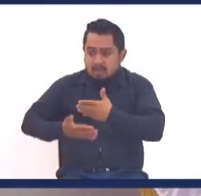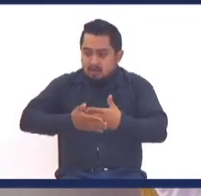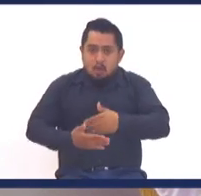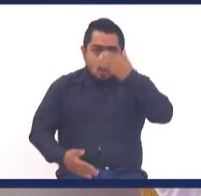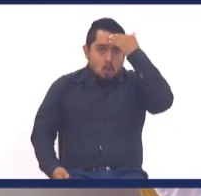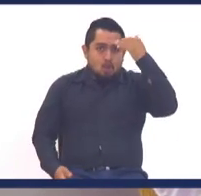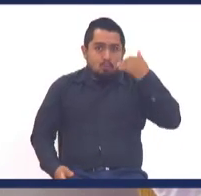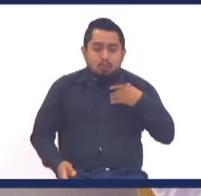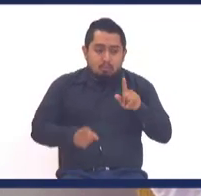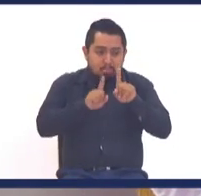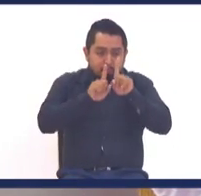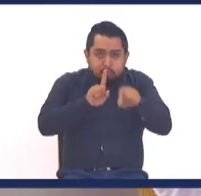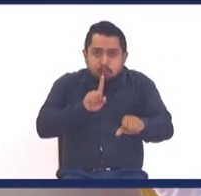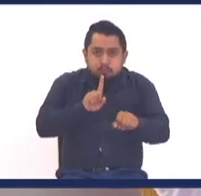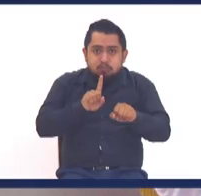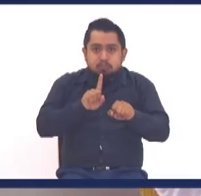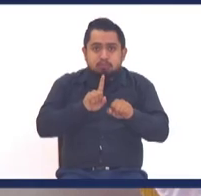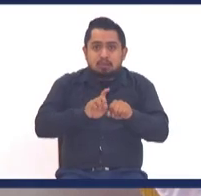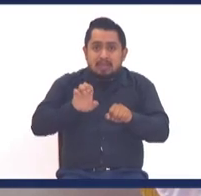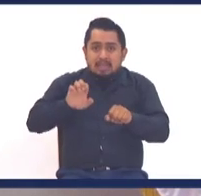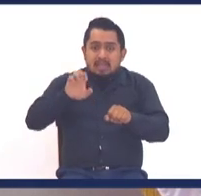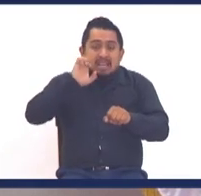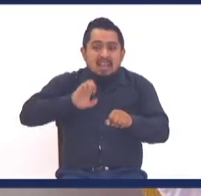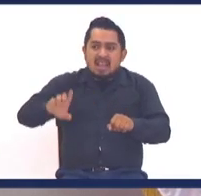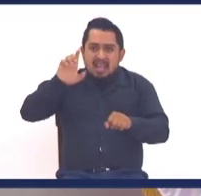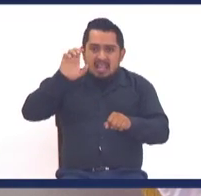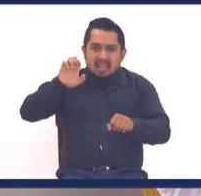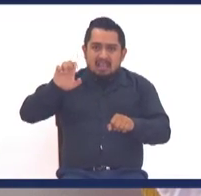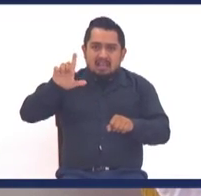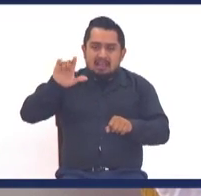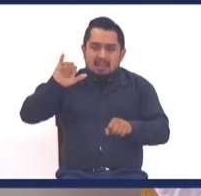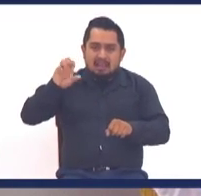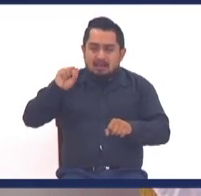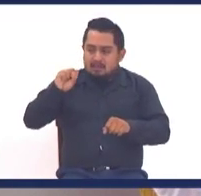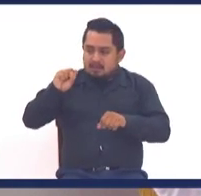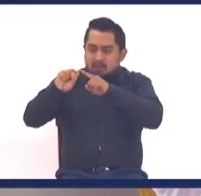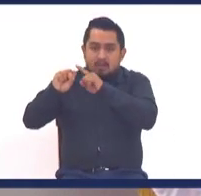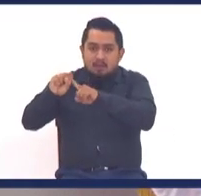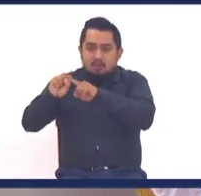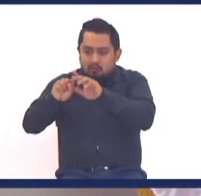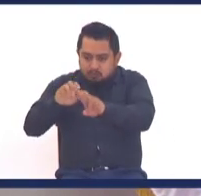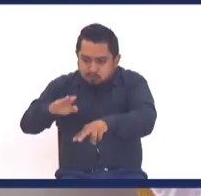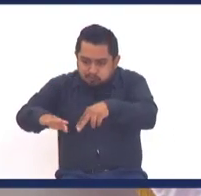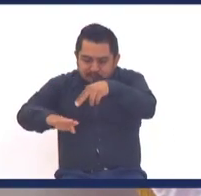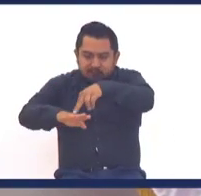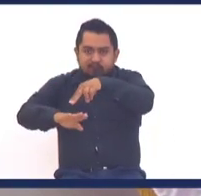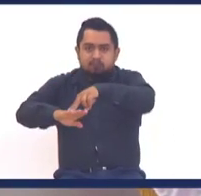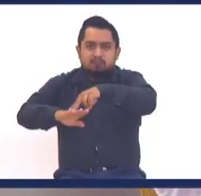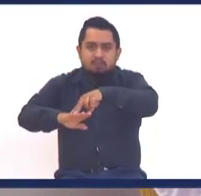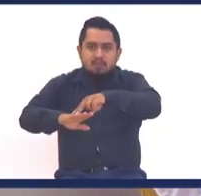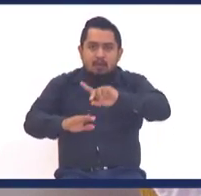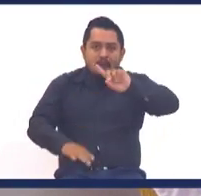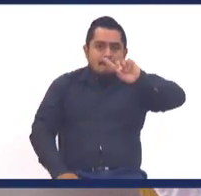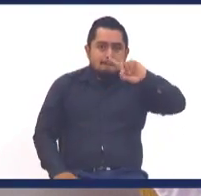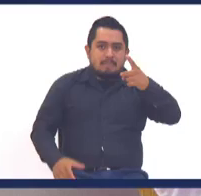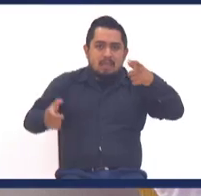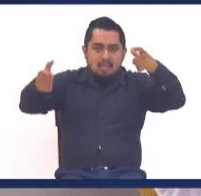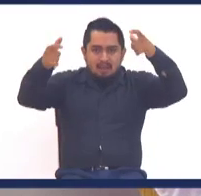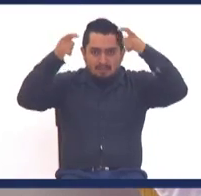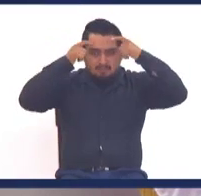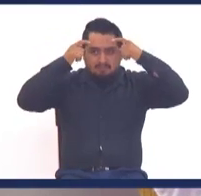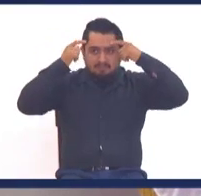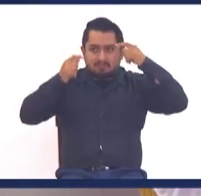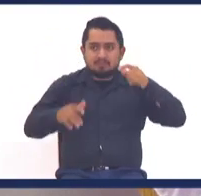el cual el profeta Elías resucitó y es la viuda de Serepta, primer libro de Reyes. Cuando lo tenga me dice un fuerte, amén.